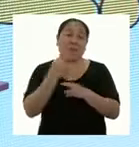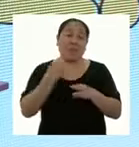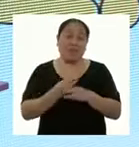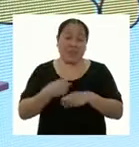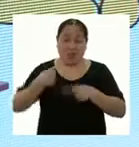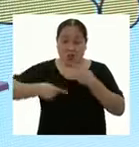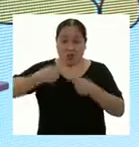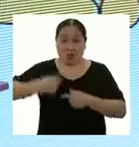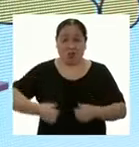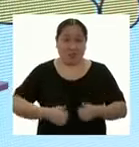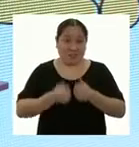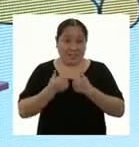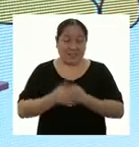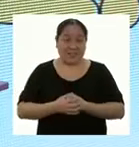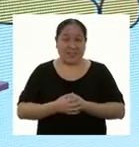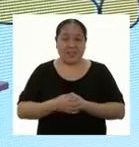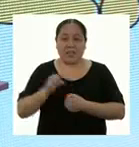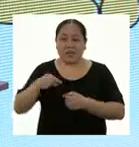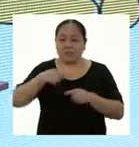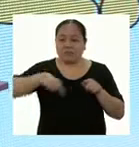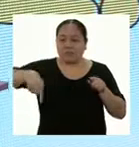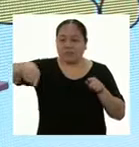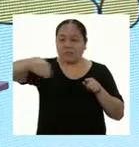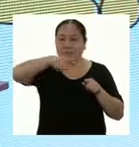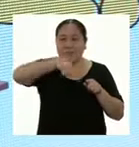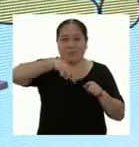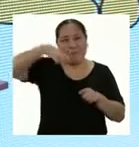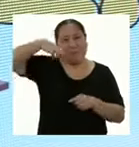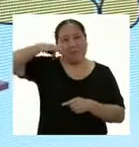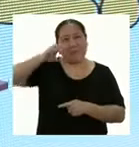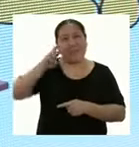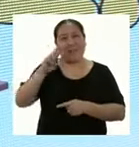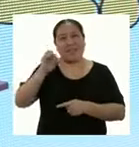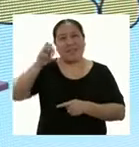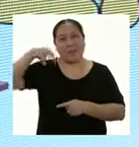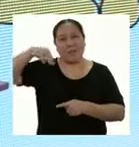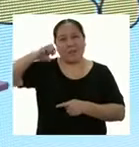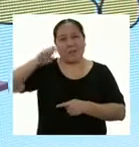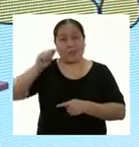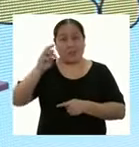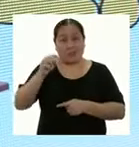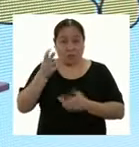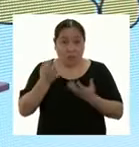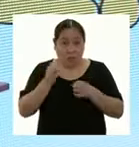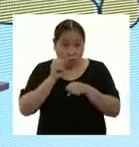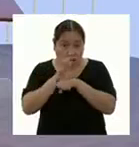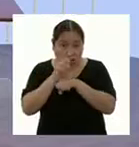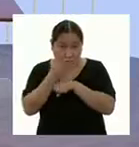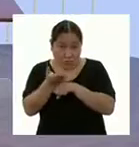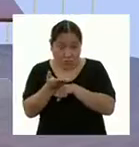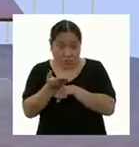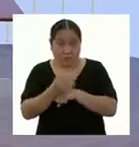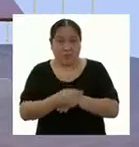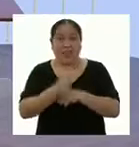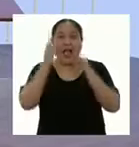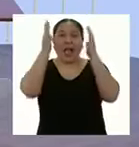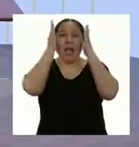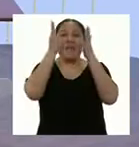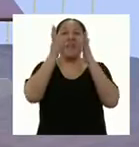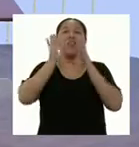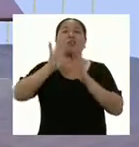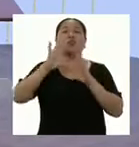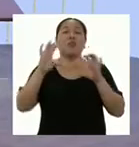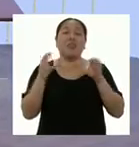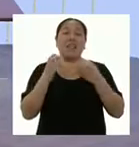a través del cálculo de perímetros de figuras compuestas. ¿Quieren que les dé un consejo? Presten atención a sus